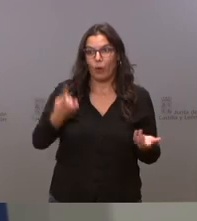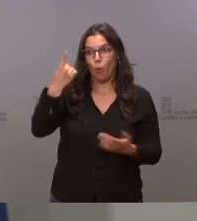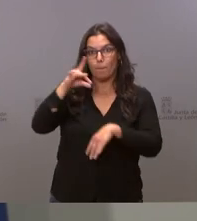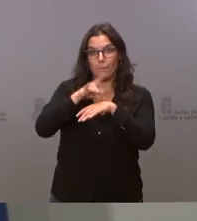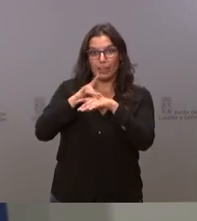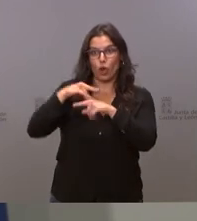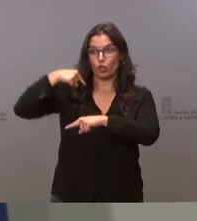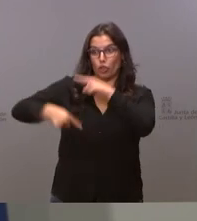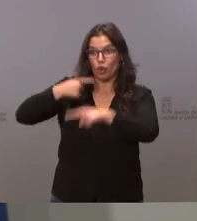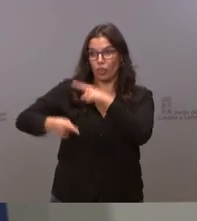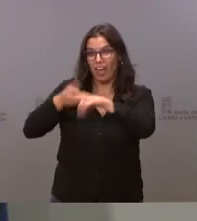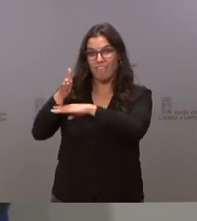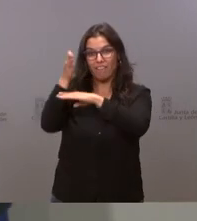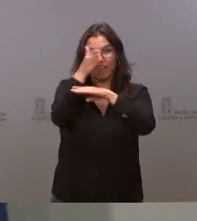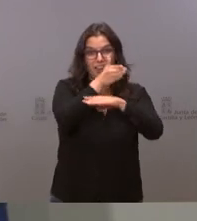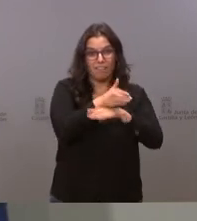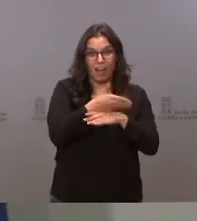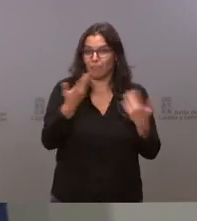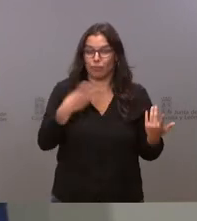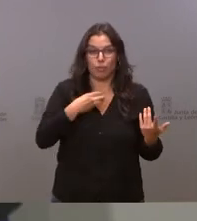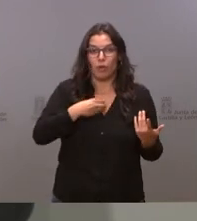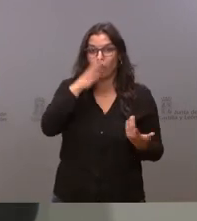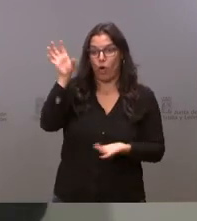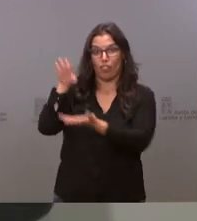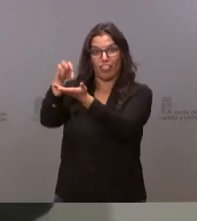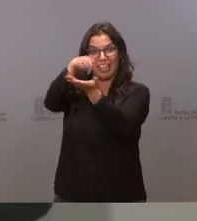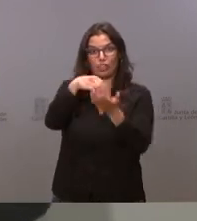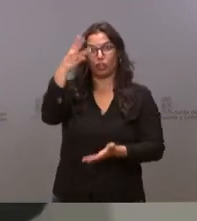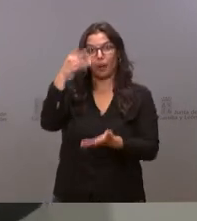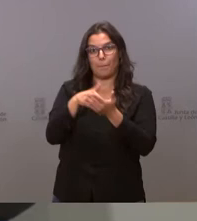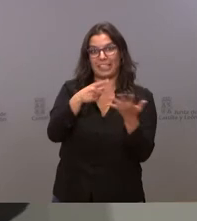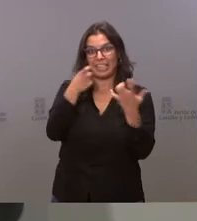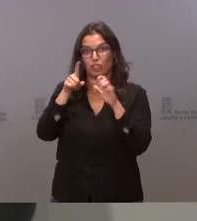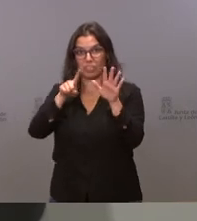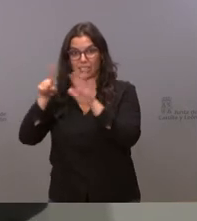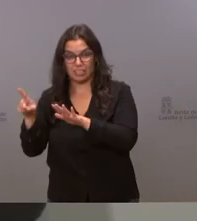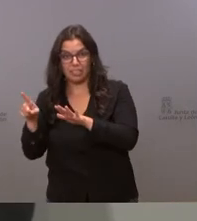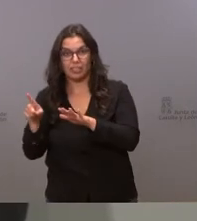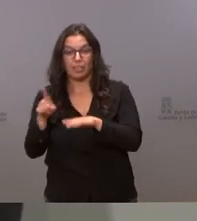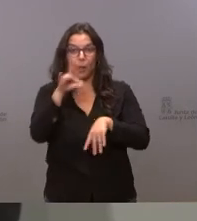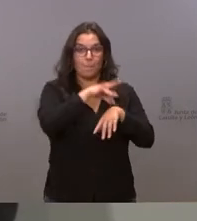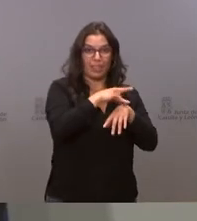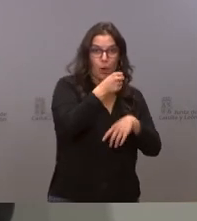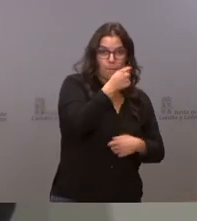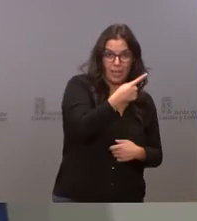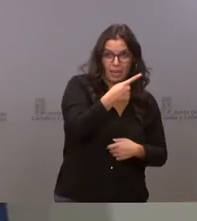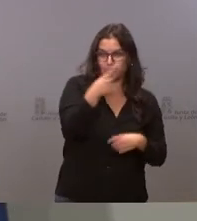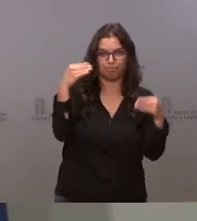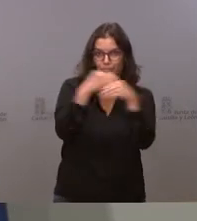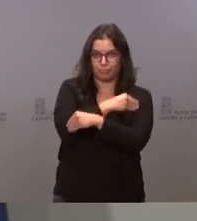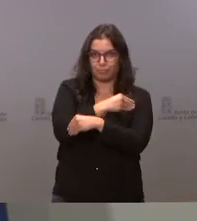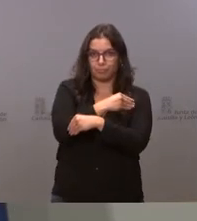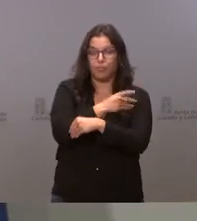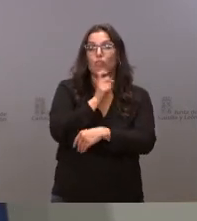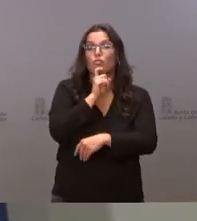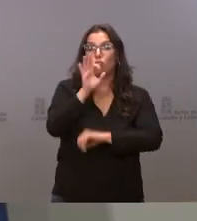porque tres mil seiscientos sesenta y seis y mil más cubrir los centros de salud más cubrir no sale ¿cómo sale? sale